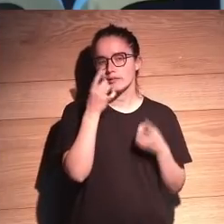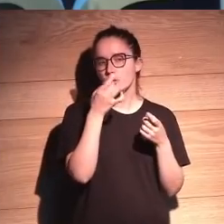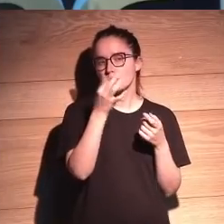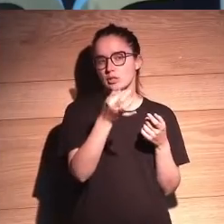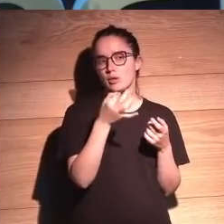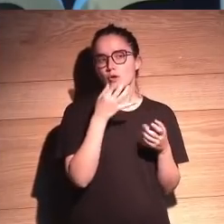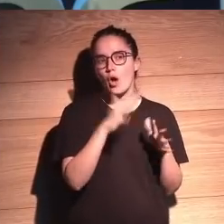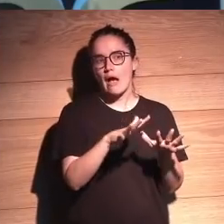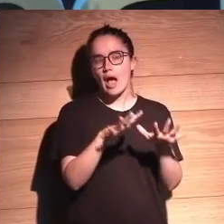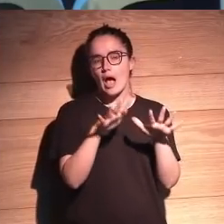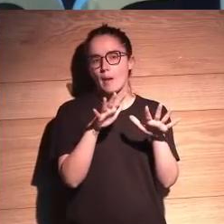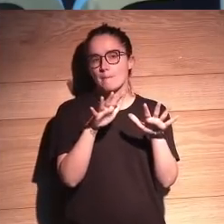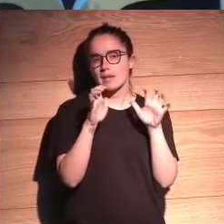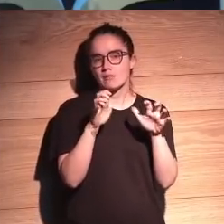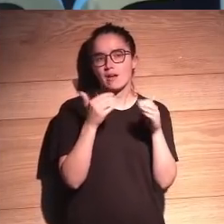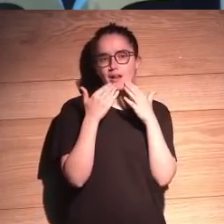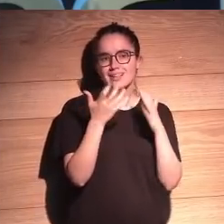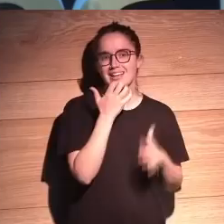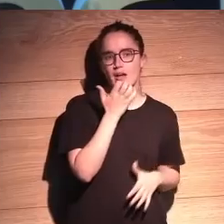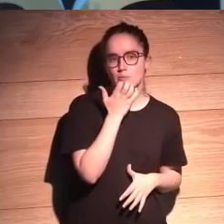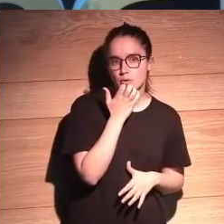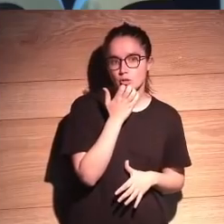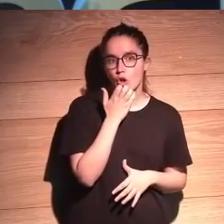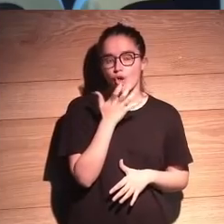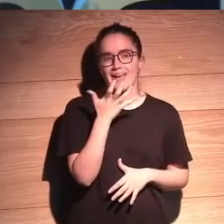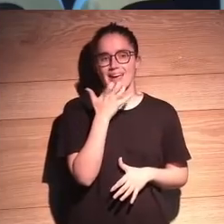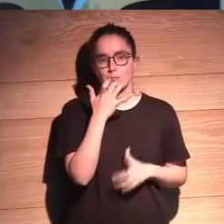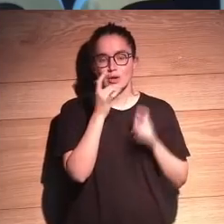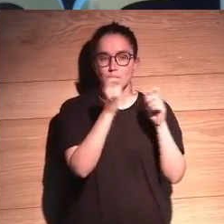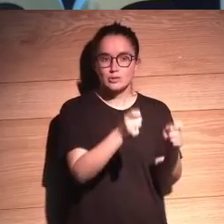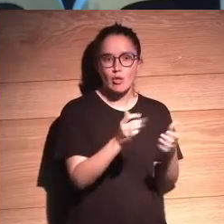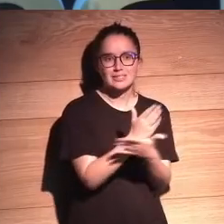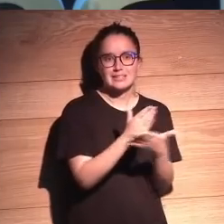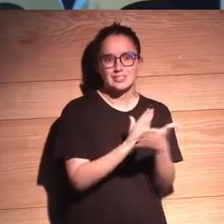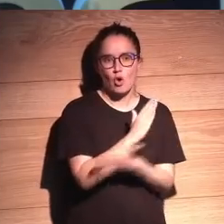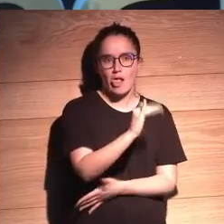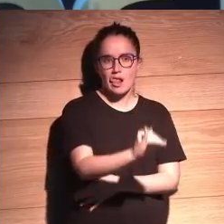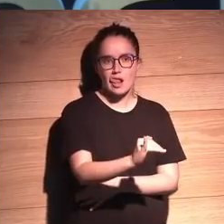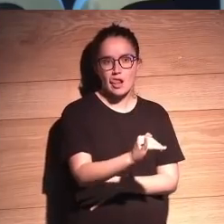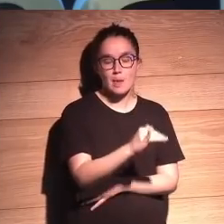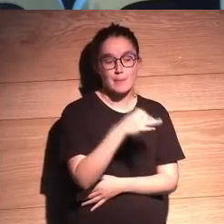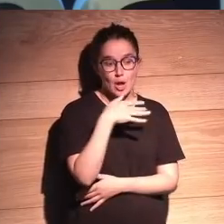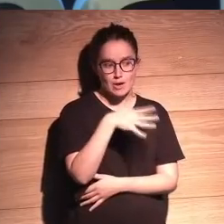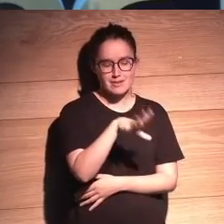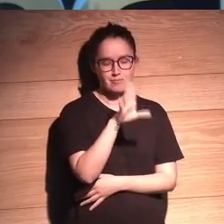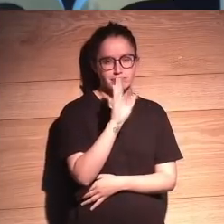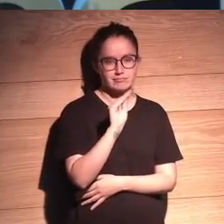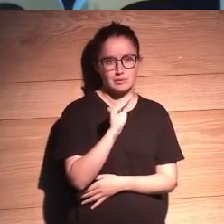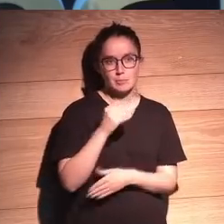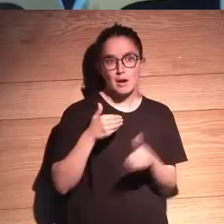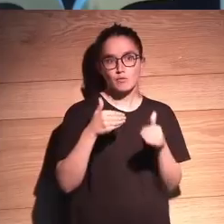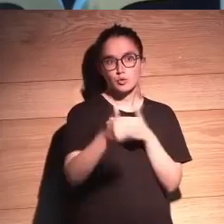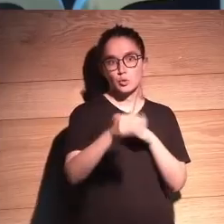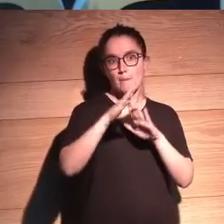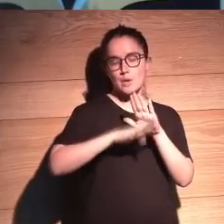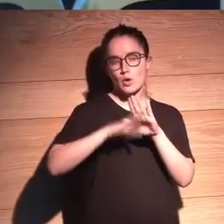Dijo, aprende a partir de ejemplos. Pero resulta que los ejemplos que los humanos le hemos dado tienen sesgo. Pero ahora lo hemos entendido. La próxima generación